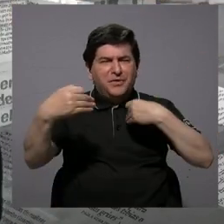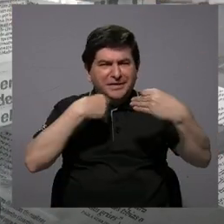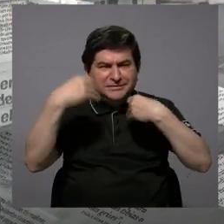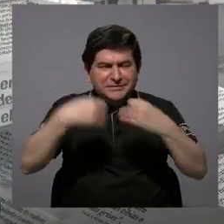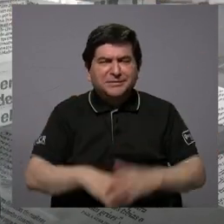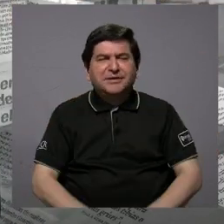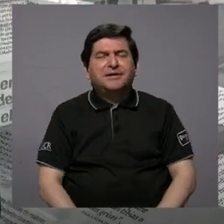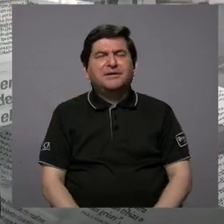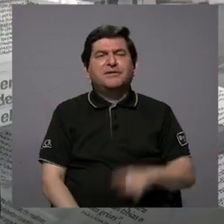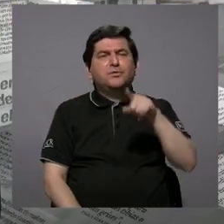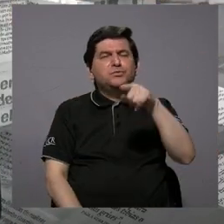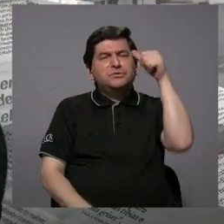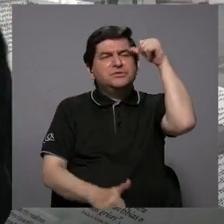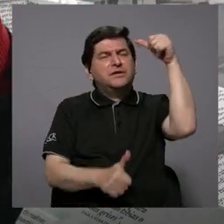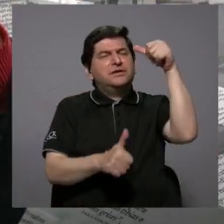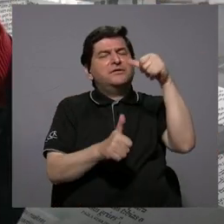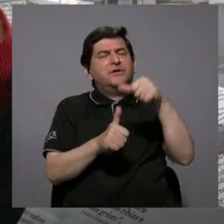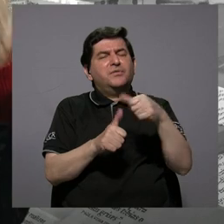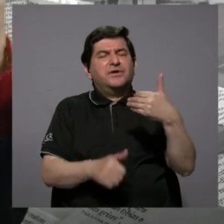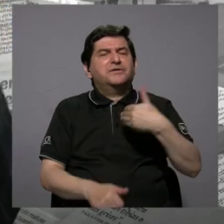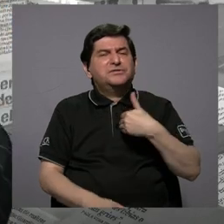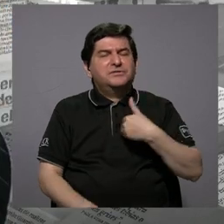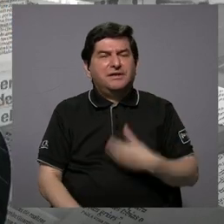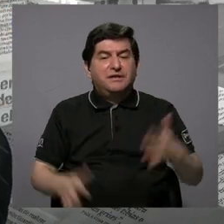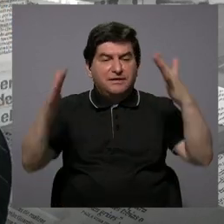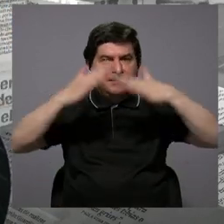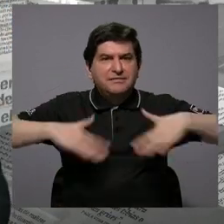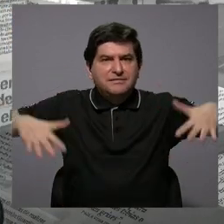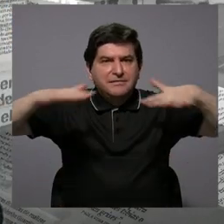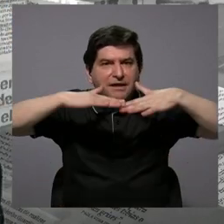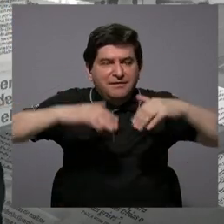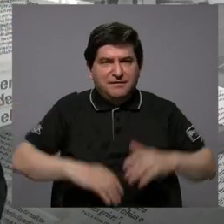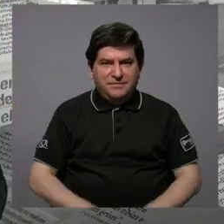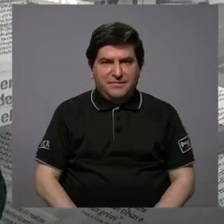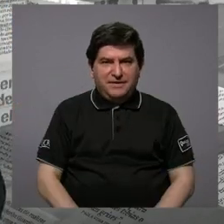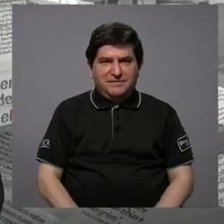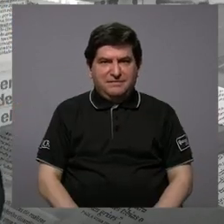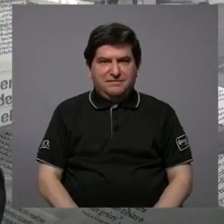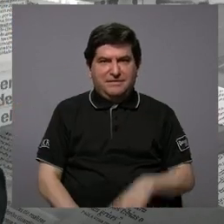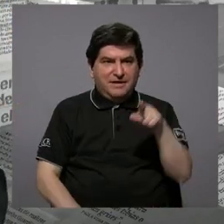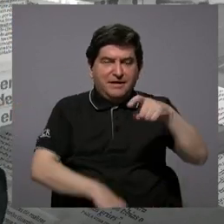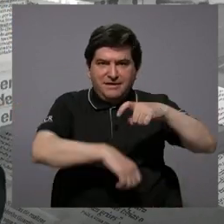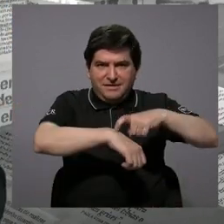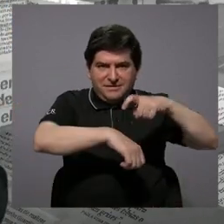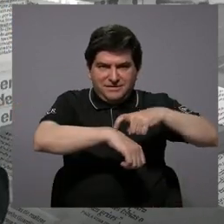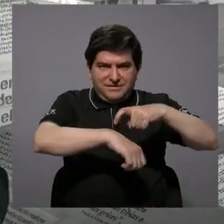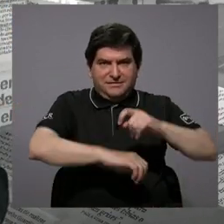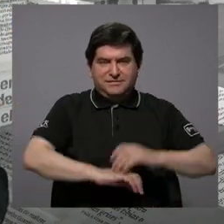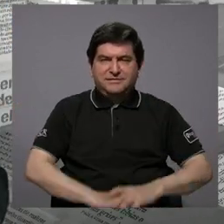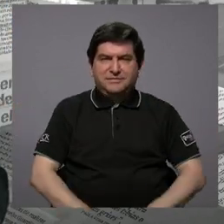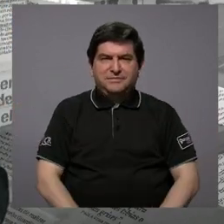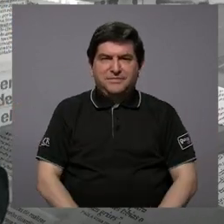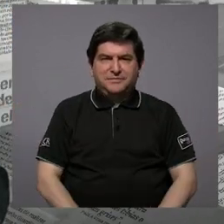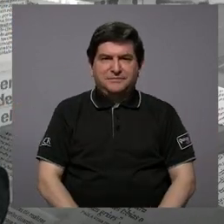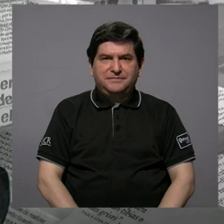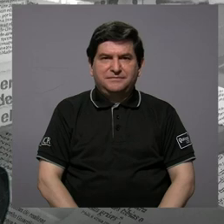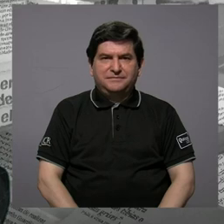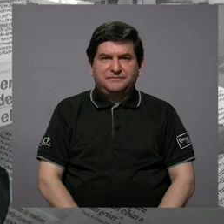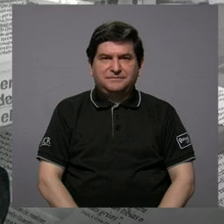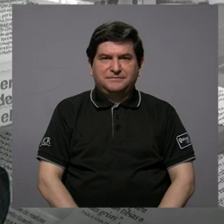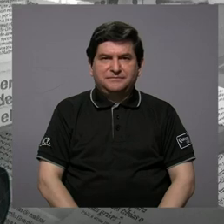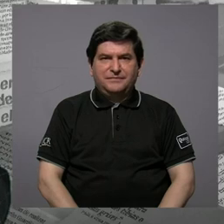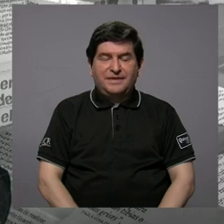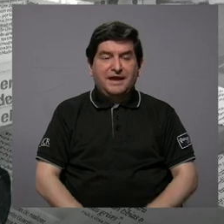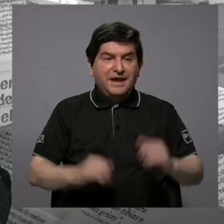qué recuerda, qué recuerdos tiene de ese ambiente que se vivía en, durante, era la, se